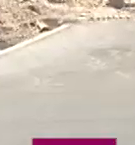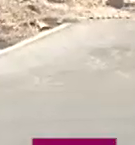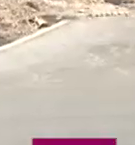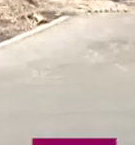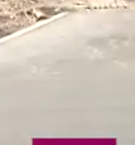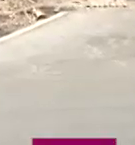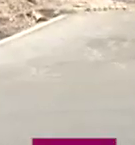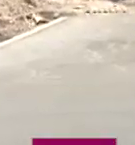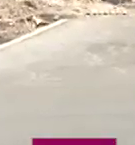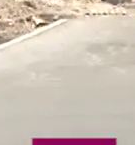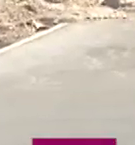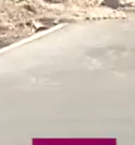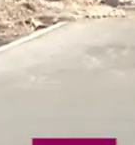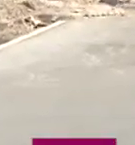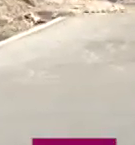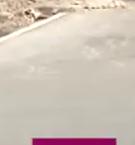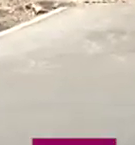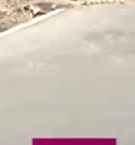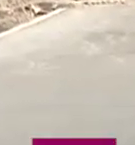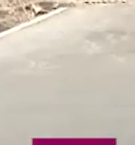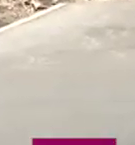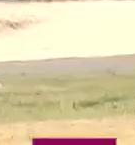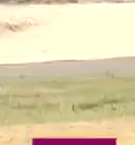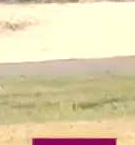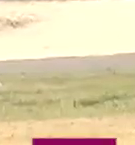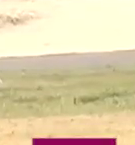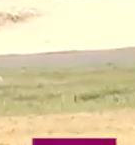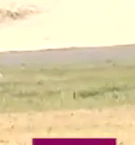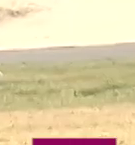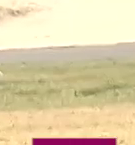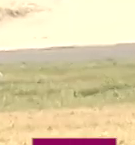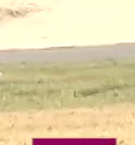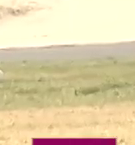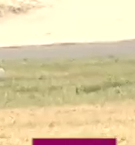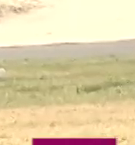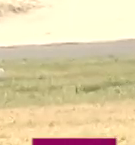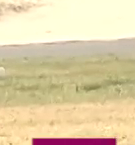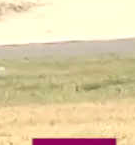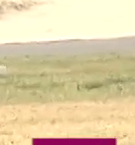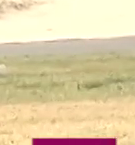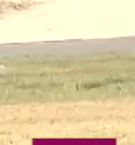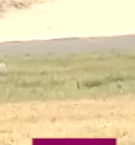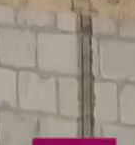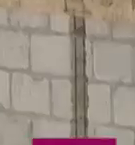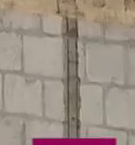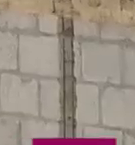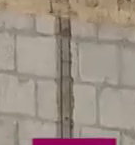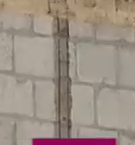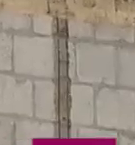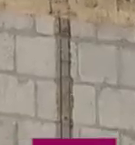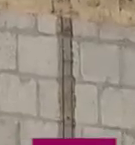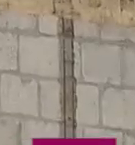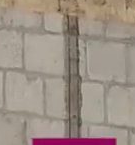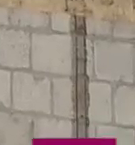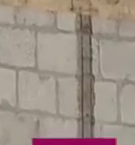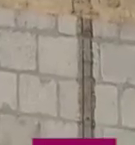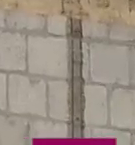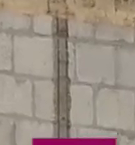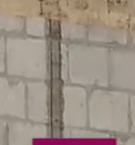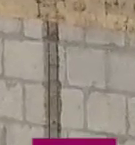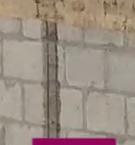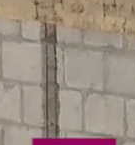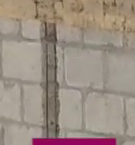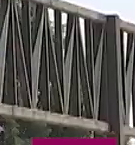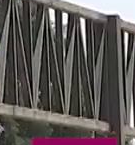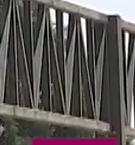la primera etapa de la construcción del Centro de Desarrollo Deportivo de Alto Rendimiento de Tlaxcala, para el que se destinaron 136 millones